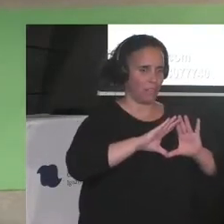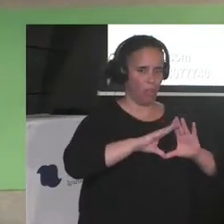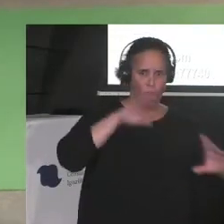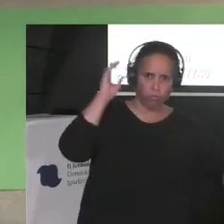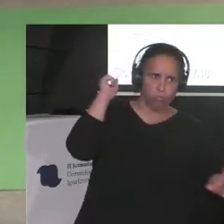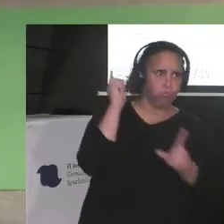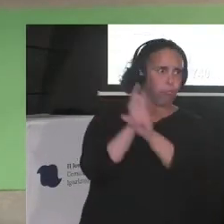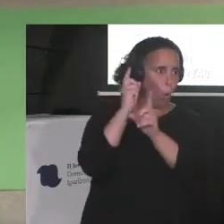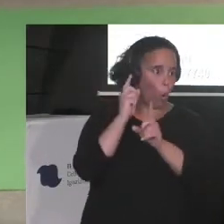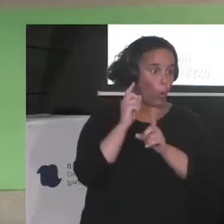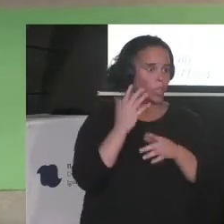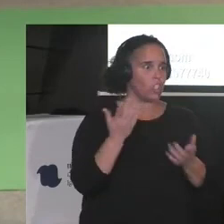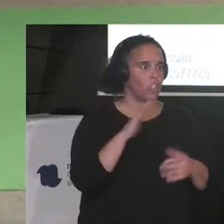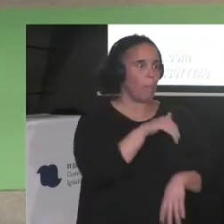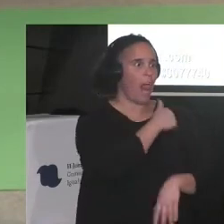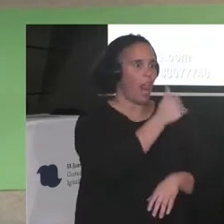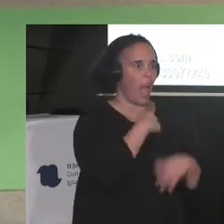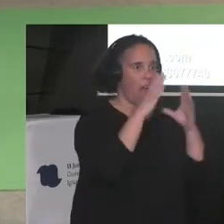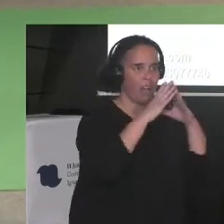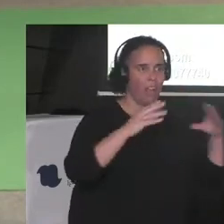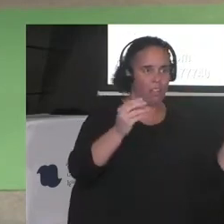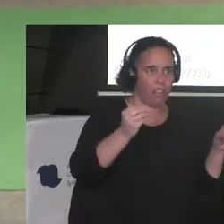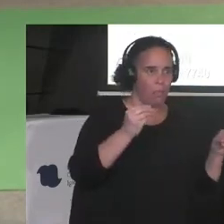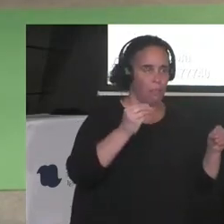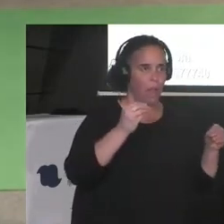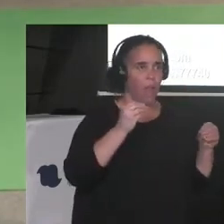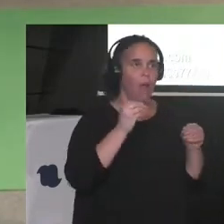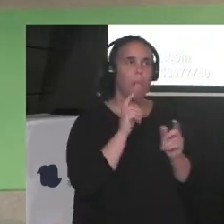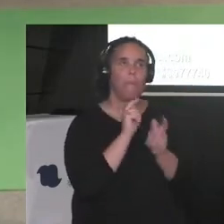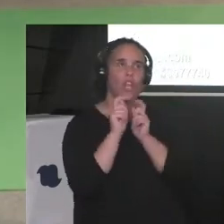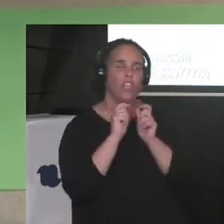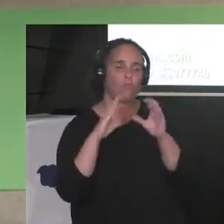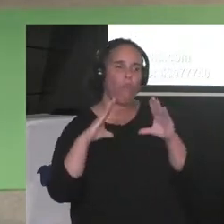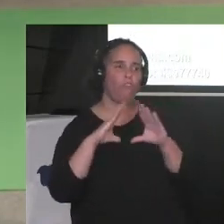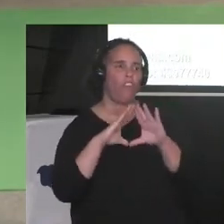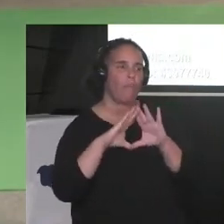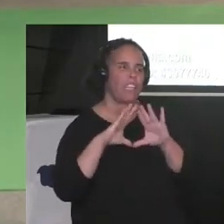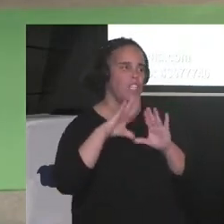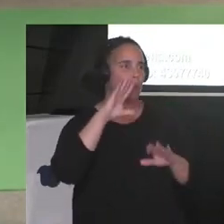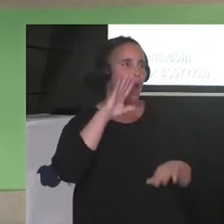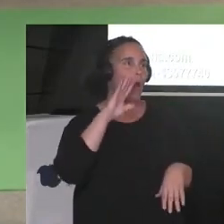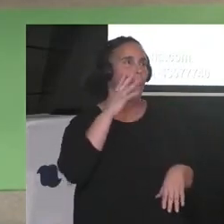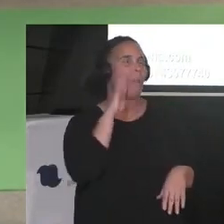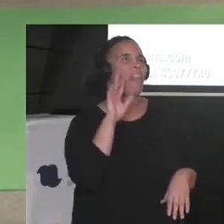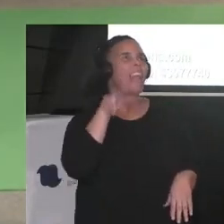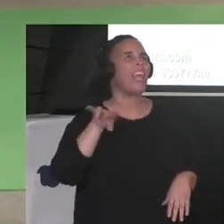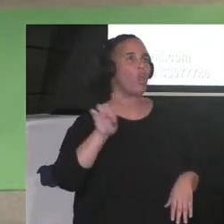periodismo feminista no es periodismo porque no es objetivo ni es neutral.